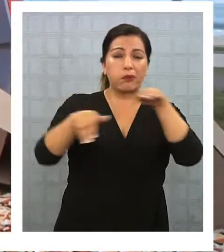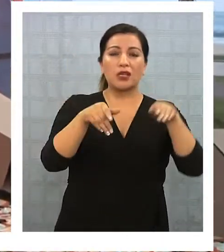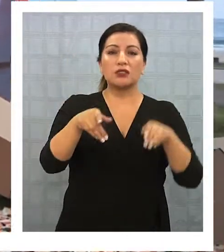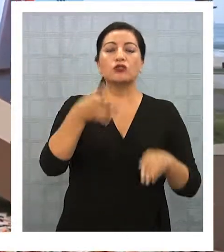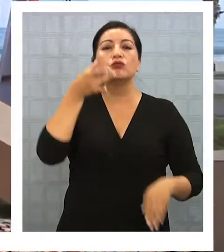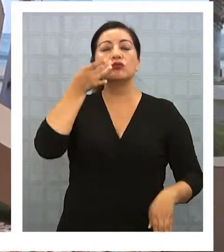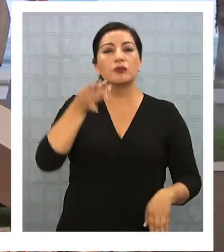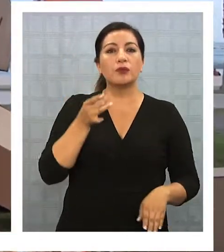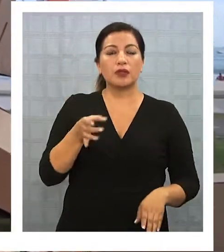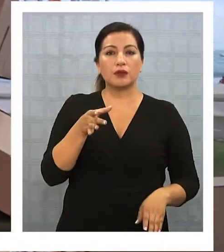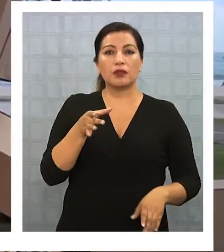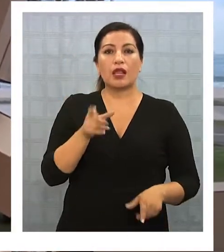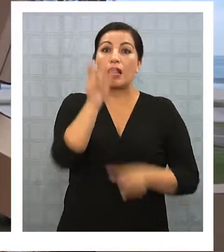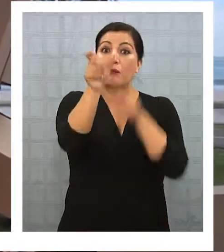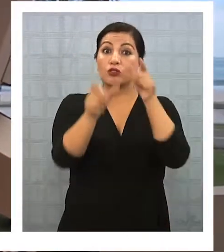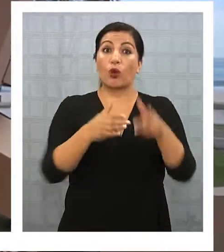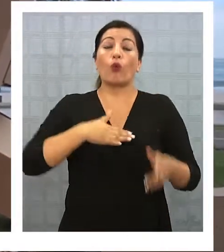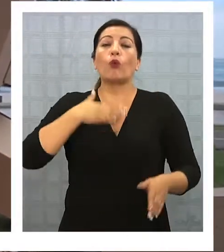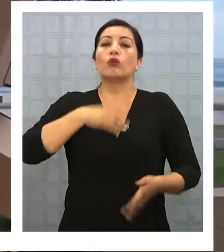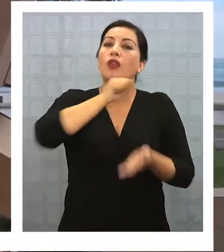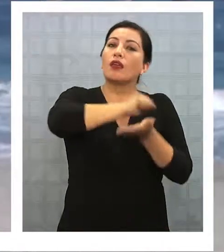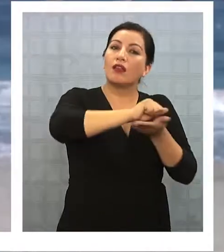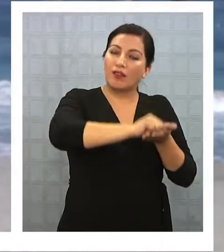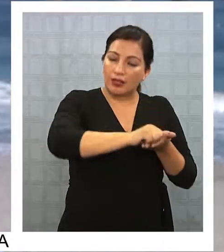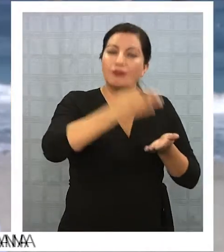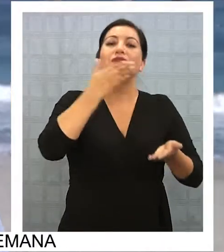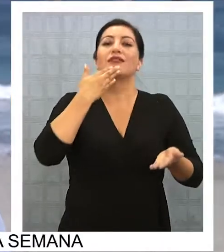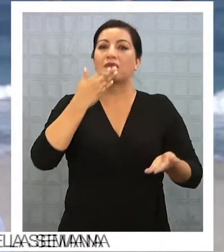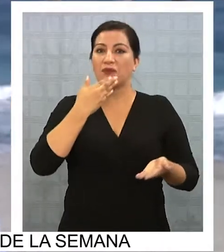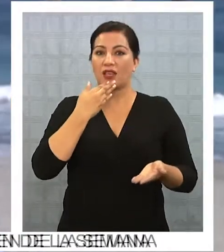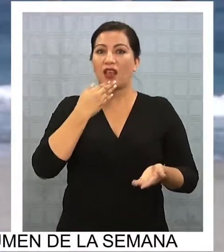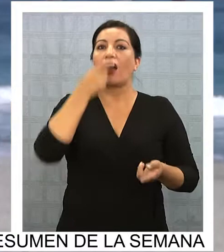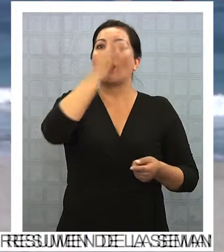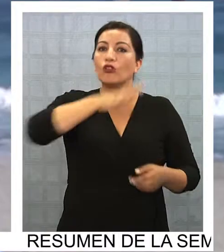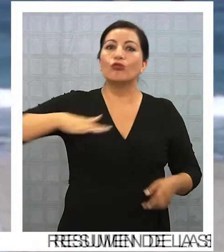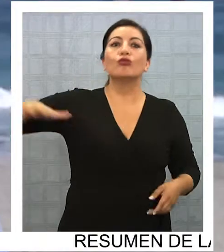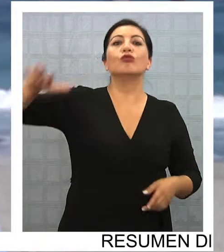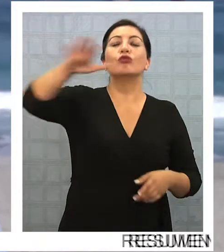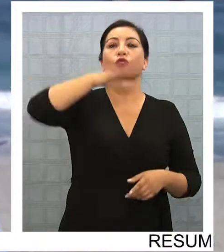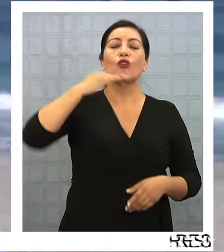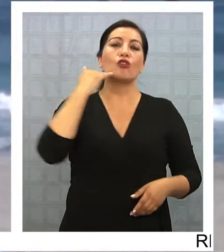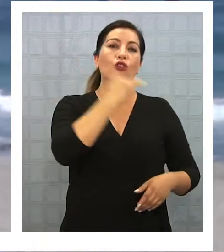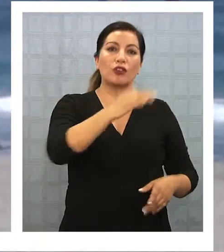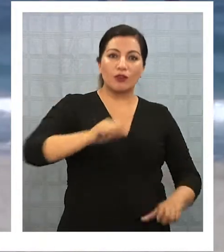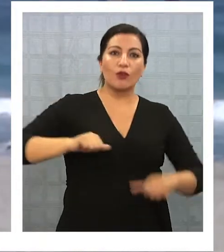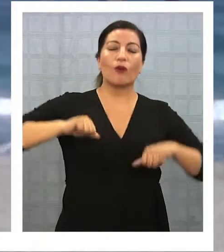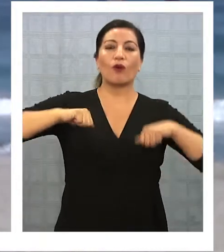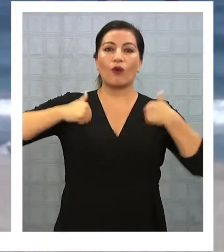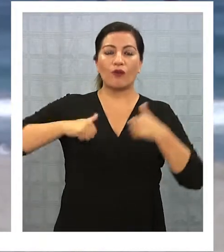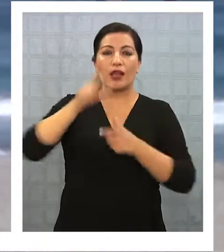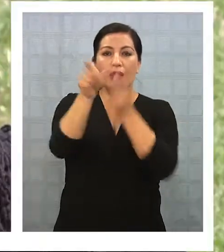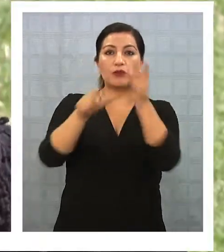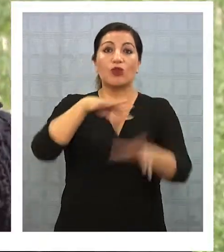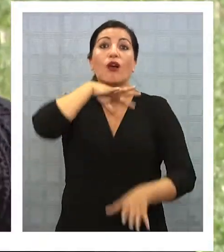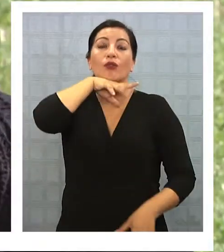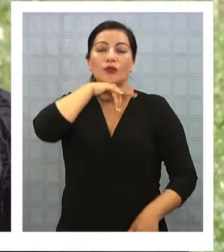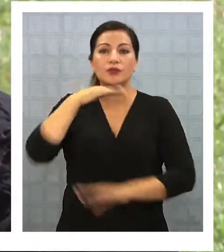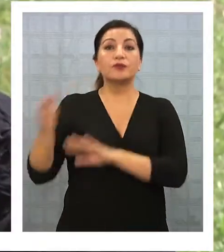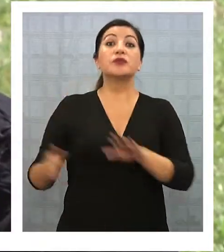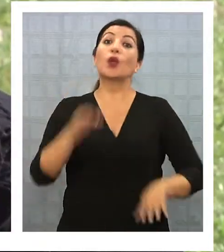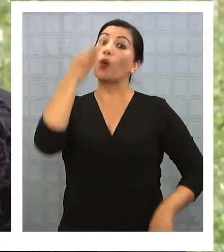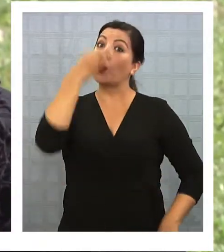orientada solo a los escritores, todo lo contrario, queremos escucharlos a todos, a los niños, a los jóvenes, a la gente grande.